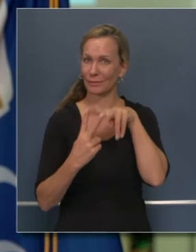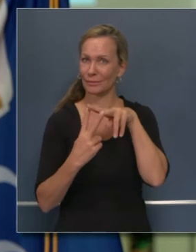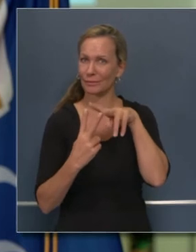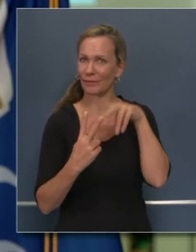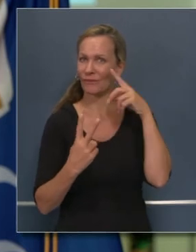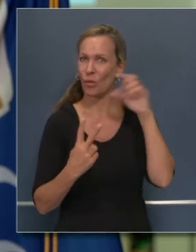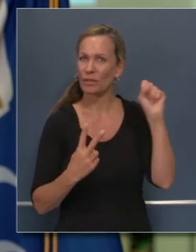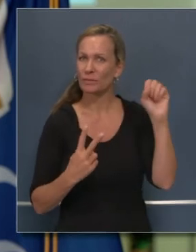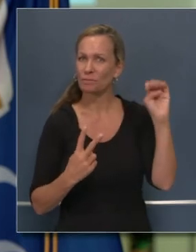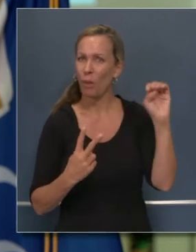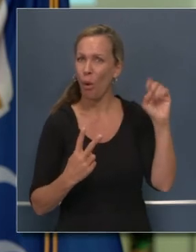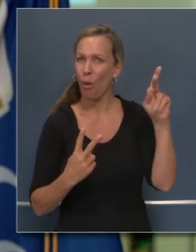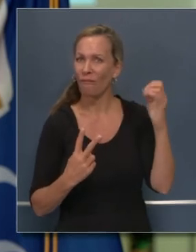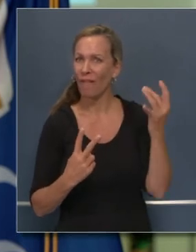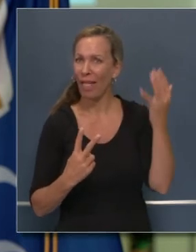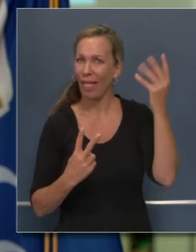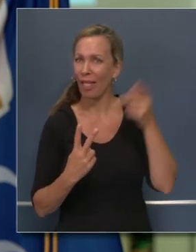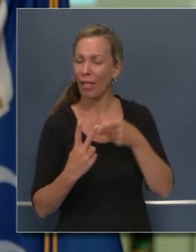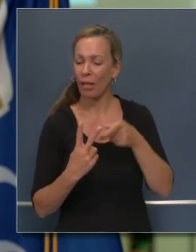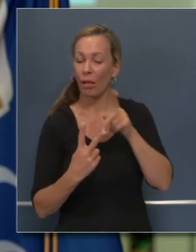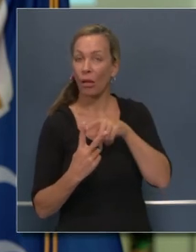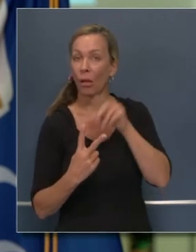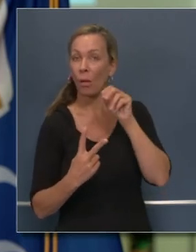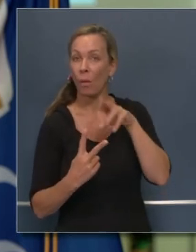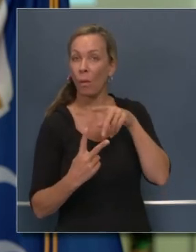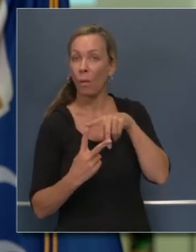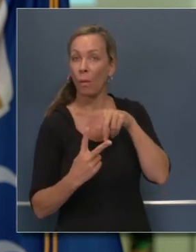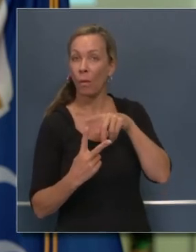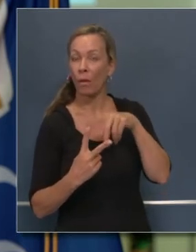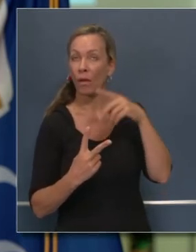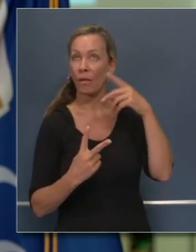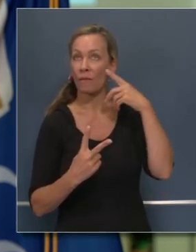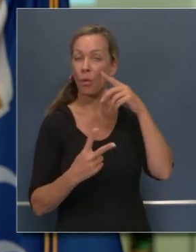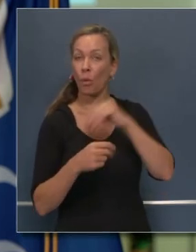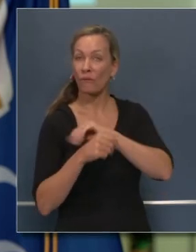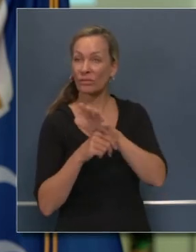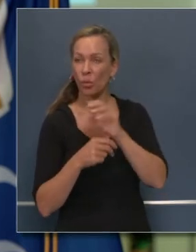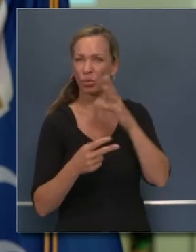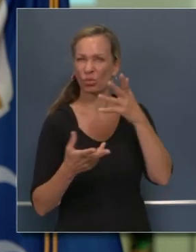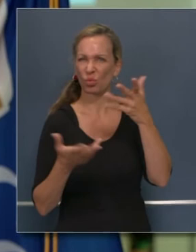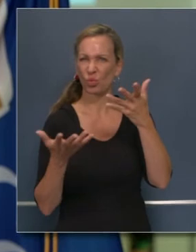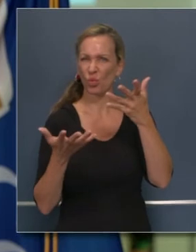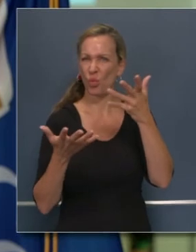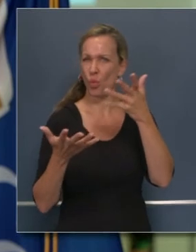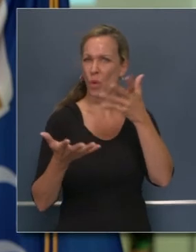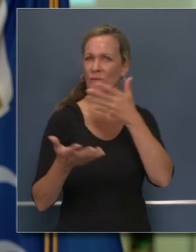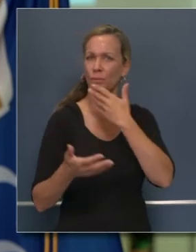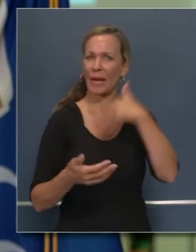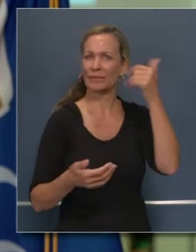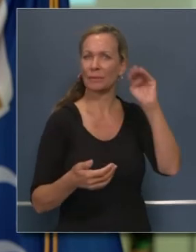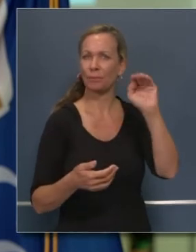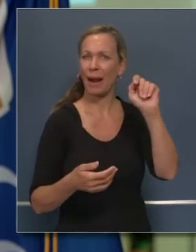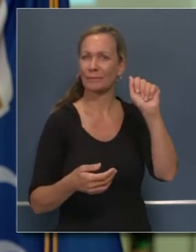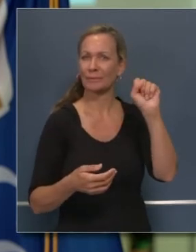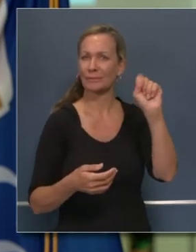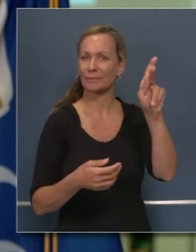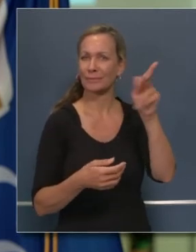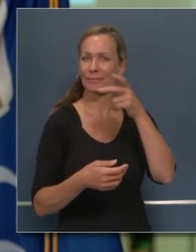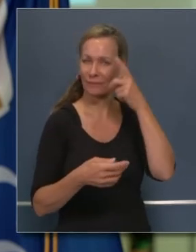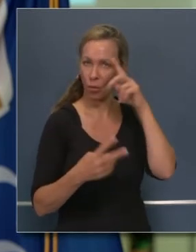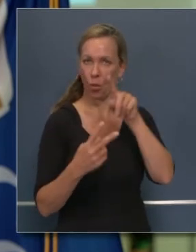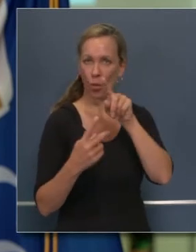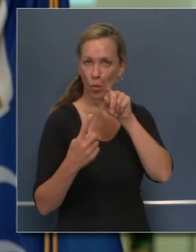protegerse de los incendios, del humo? Y también quería preguntarle otra pregunta.